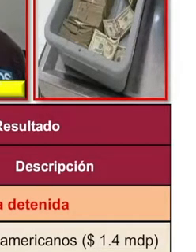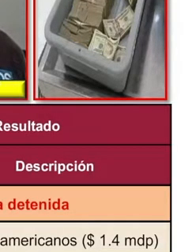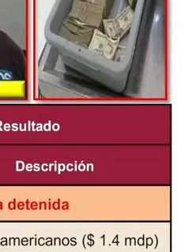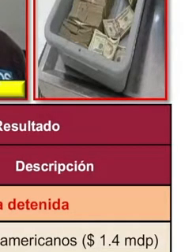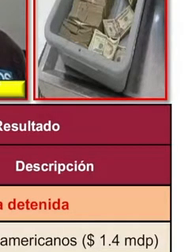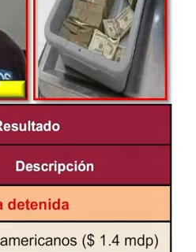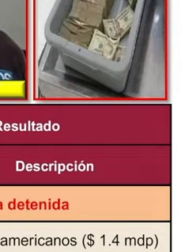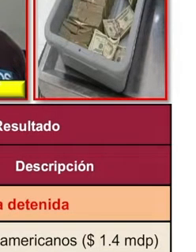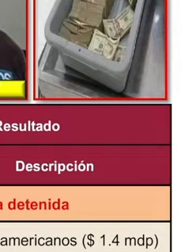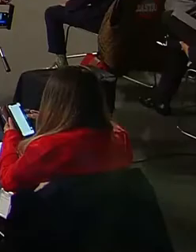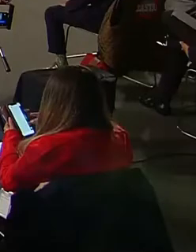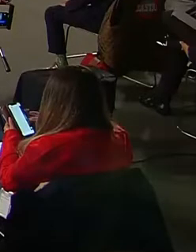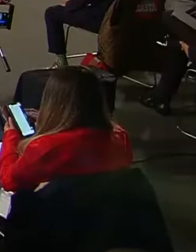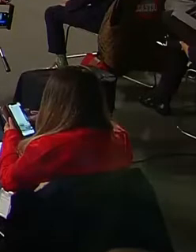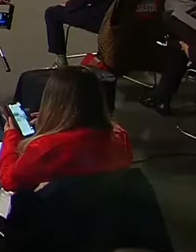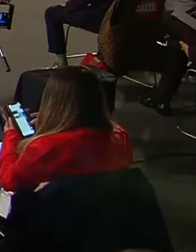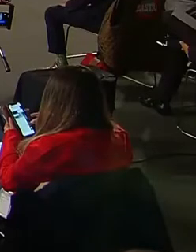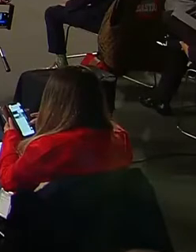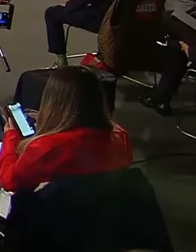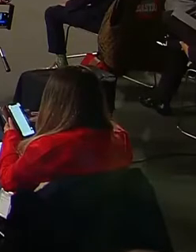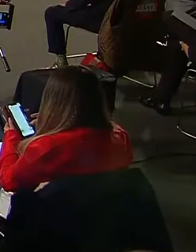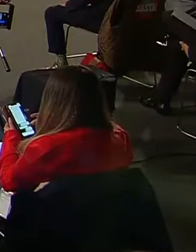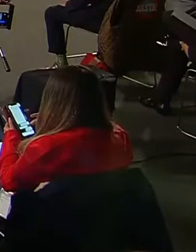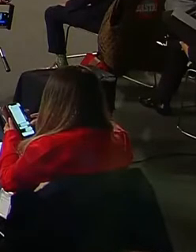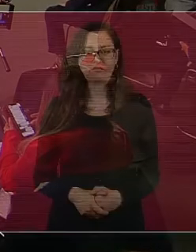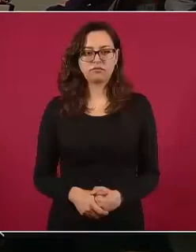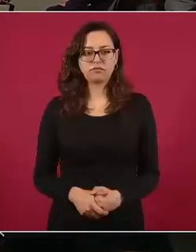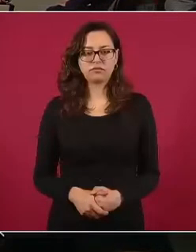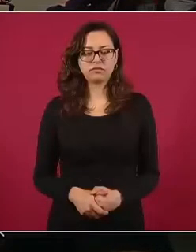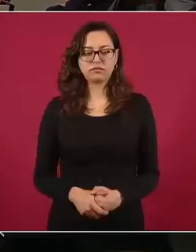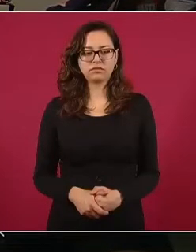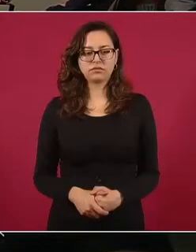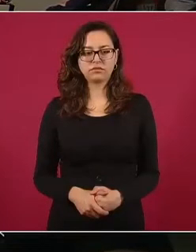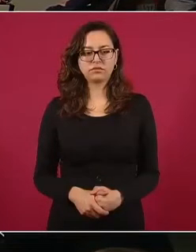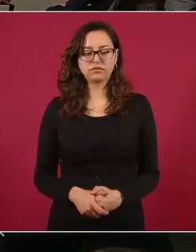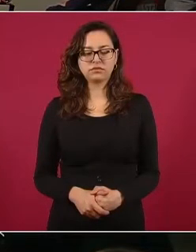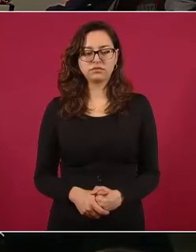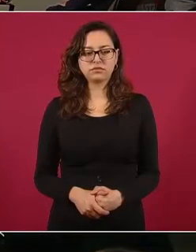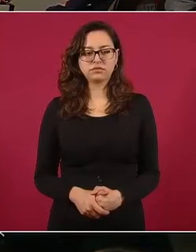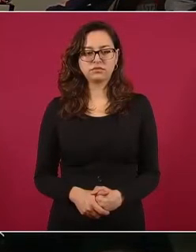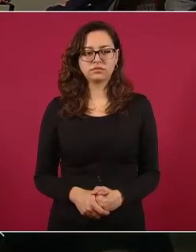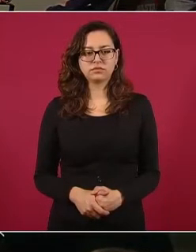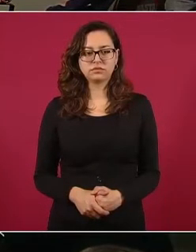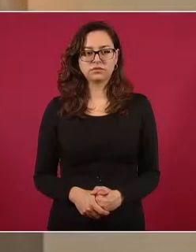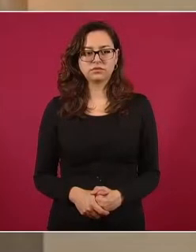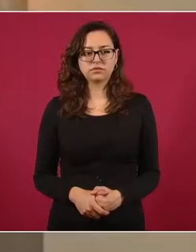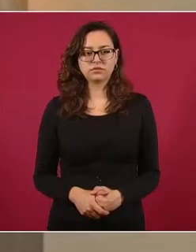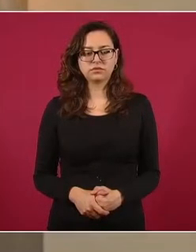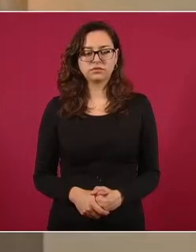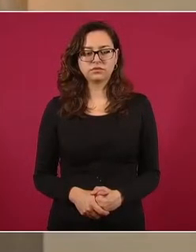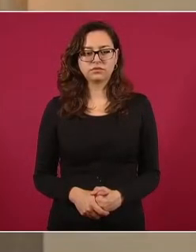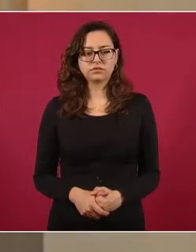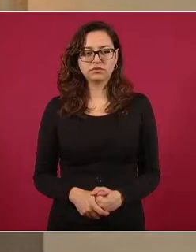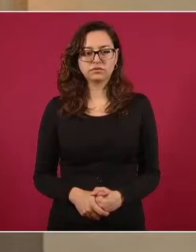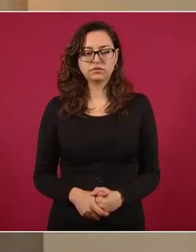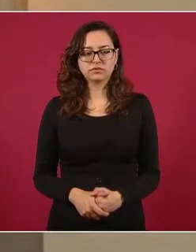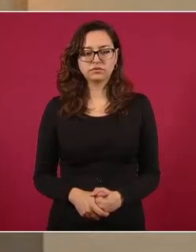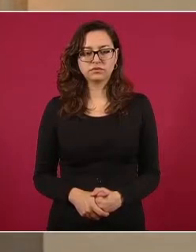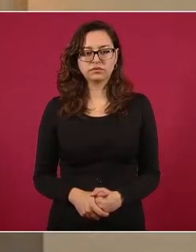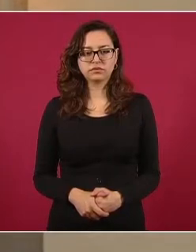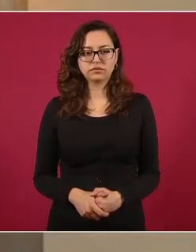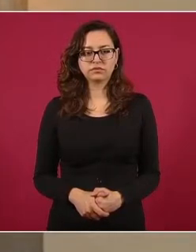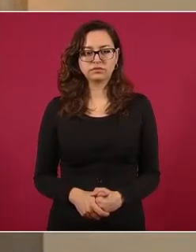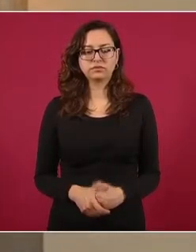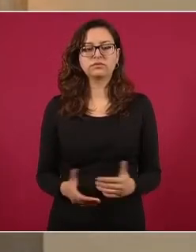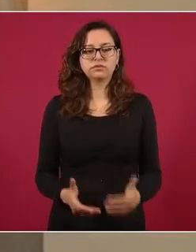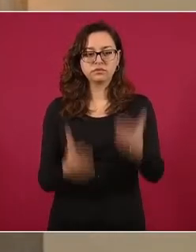Tamaulipas, una persona detenida con 73 mil dólares americanos sin acreditar la legal procedencia.